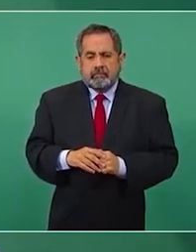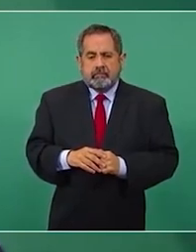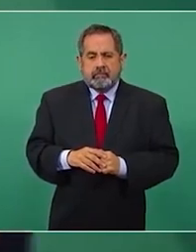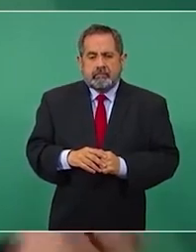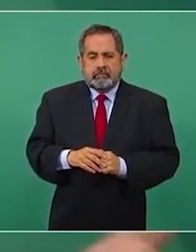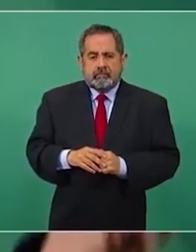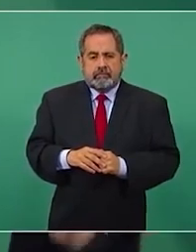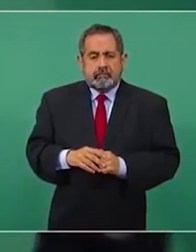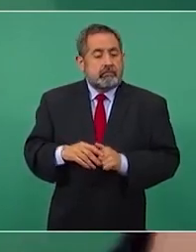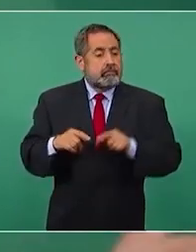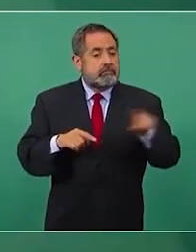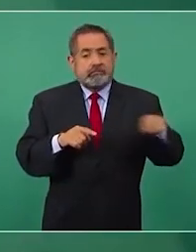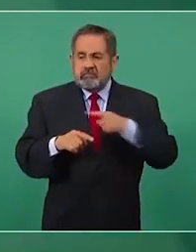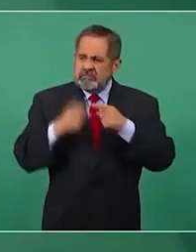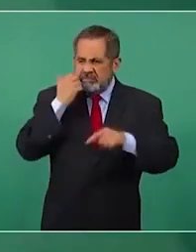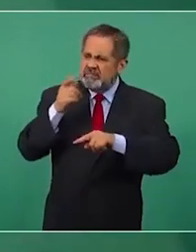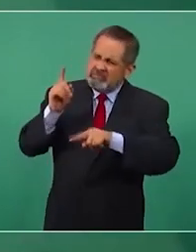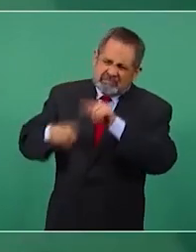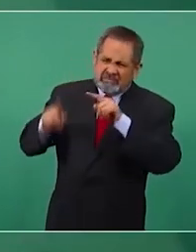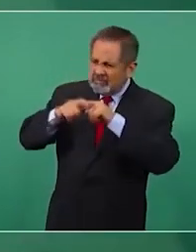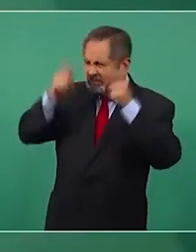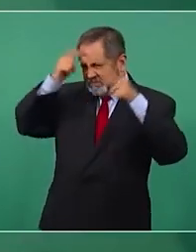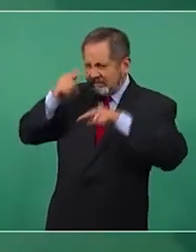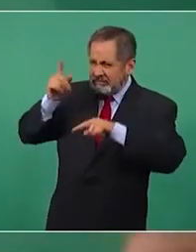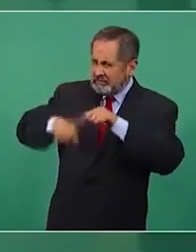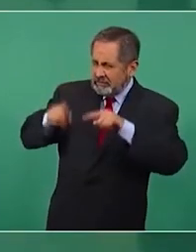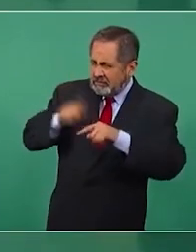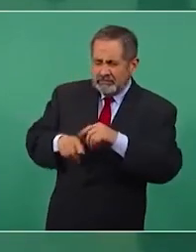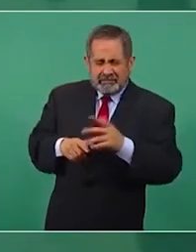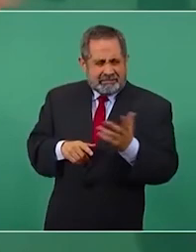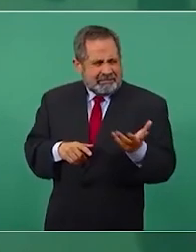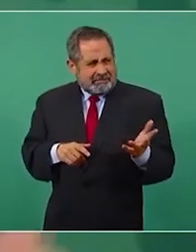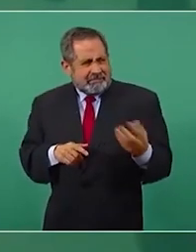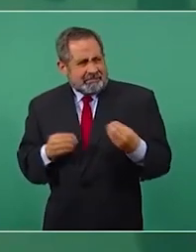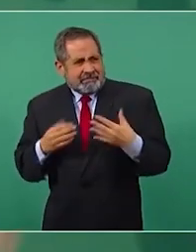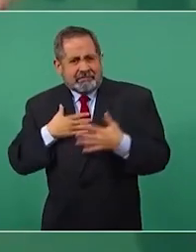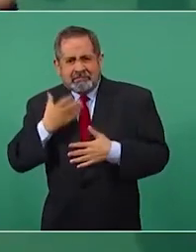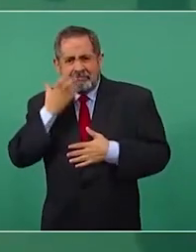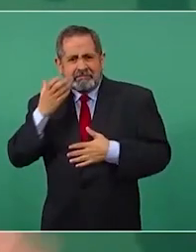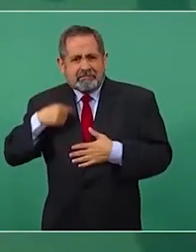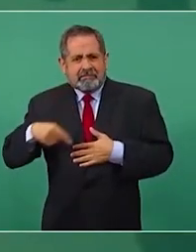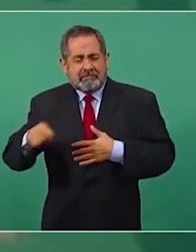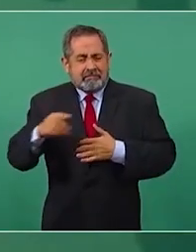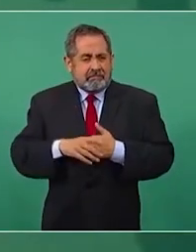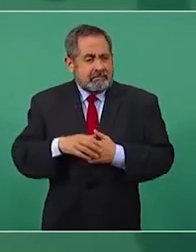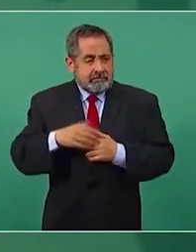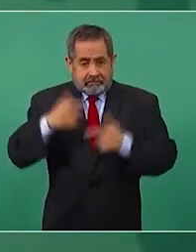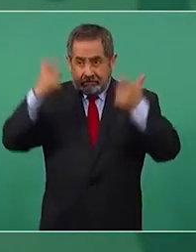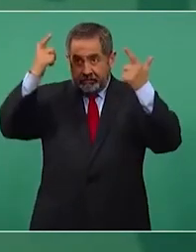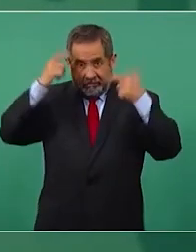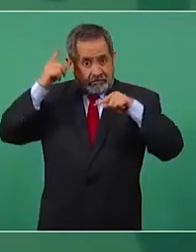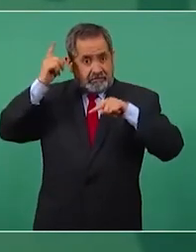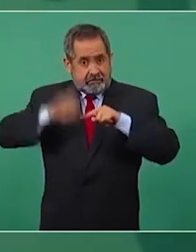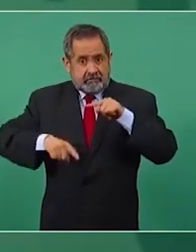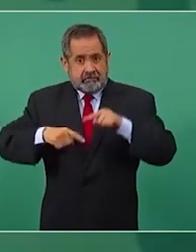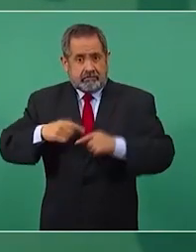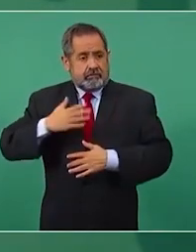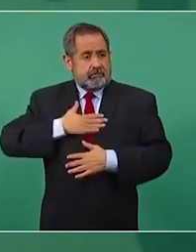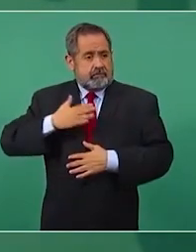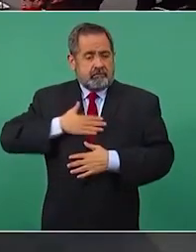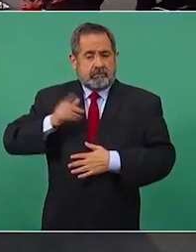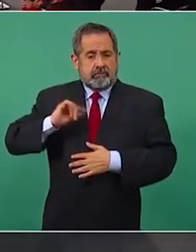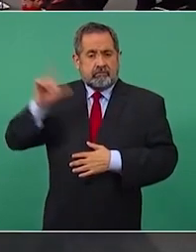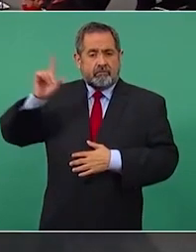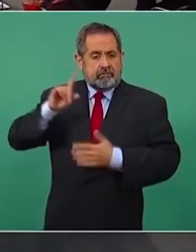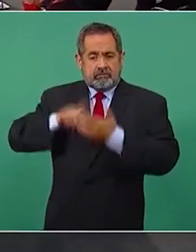Y hubo un intento para quitar el sombrero. Dijo, si me quitas el sombrero, como yo soy la autoridad,